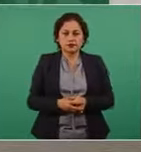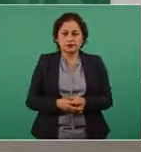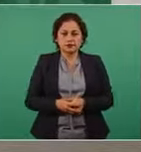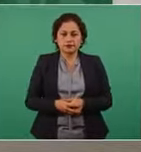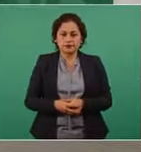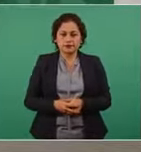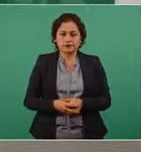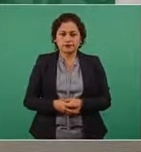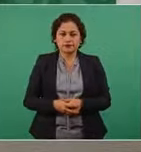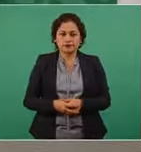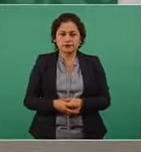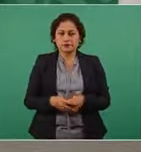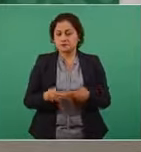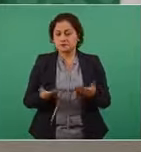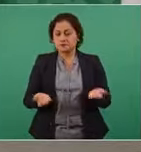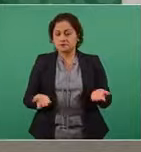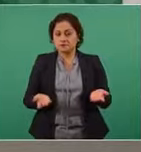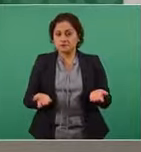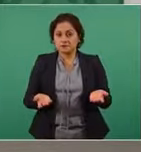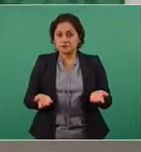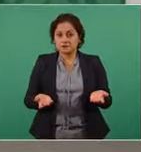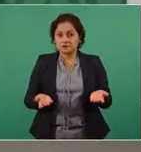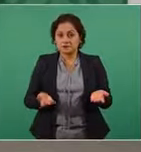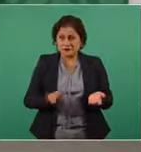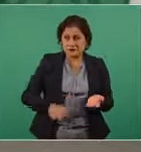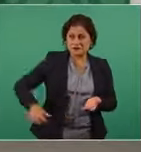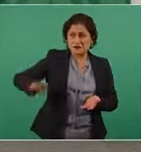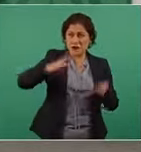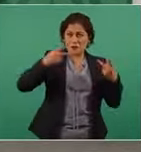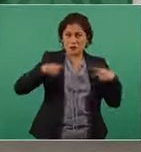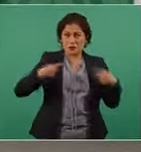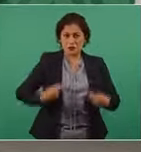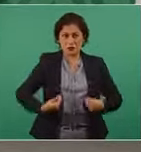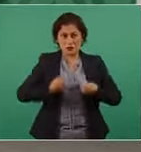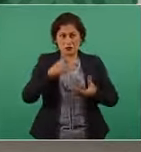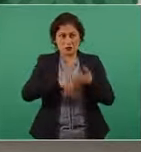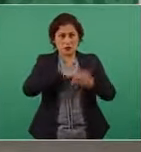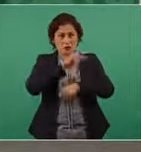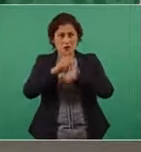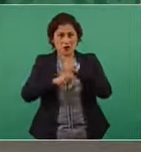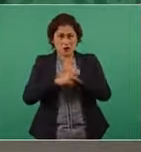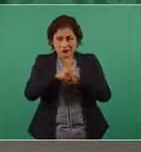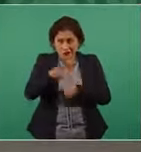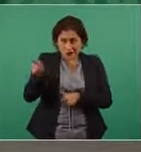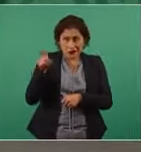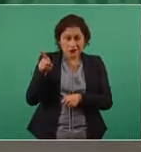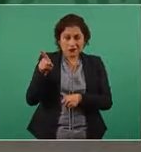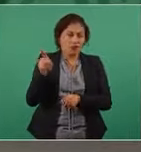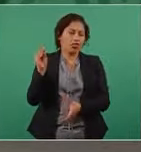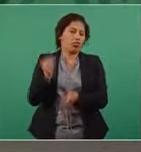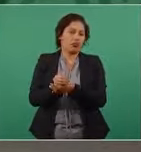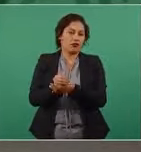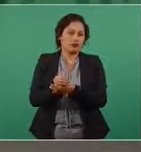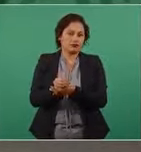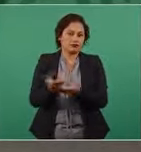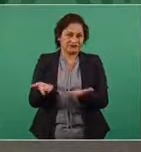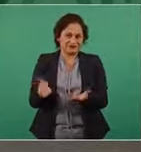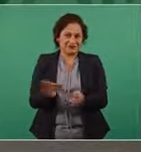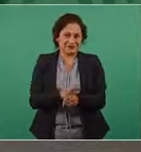no del pueblo y por eso su enojo